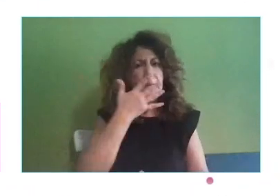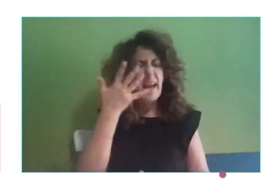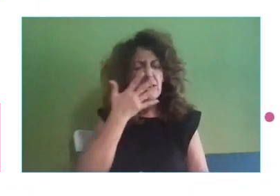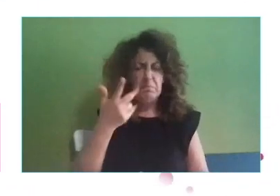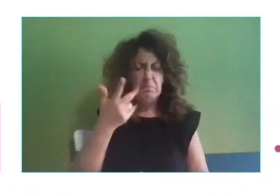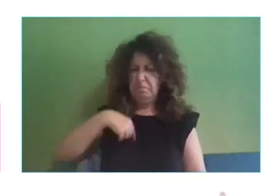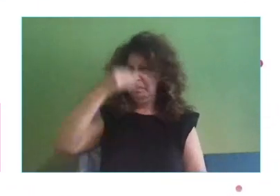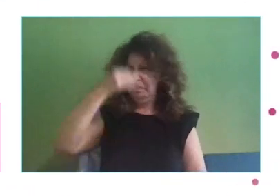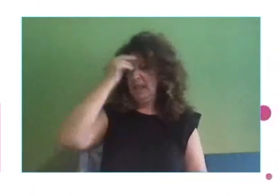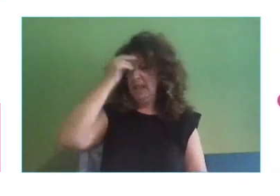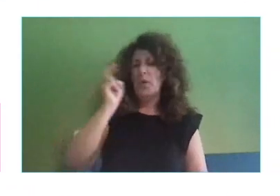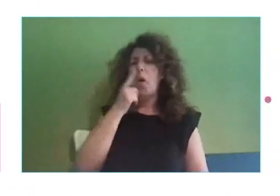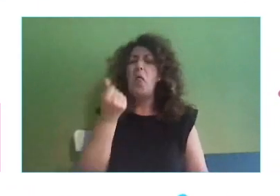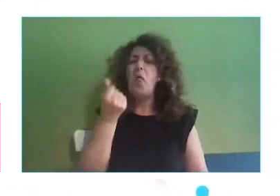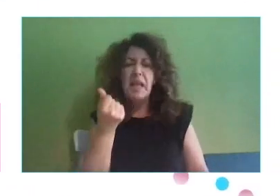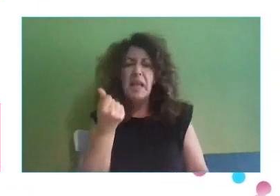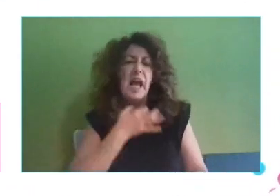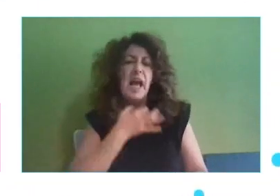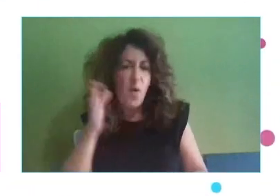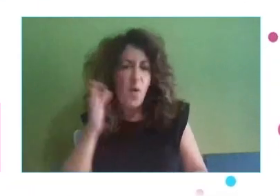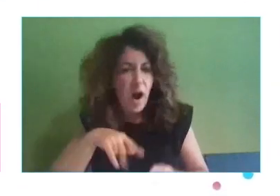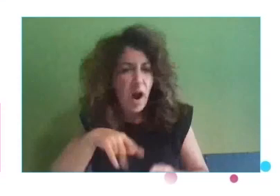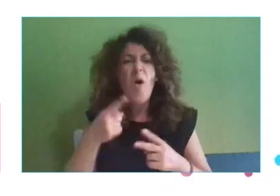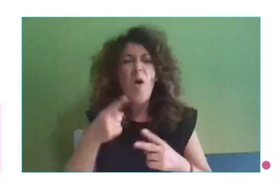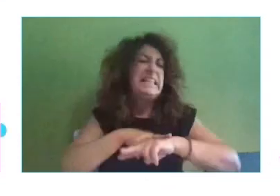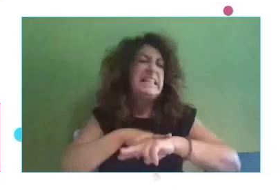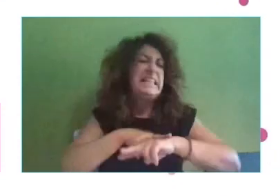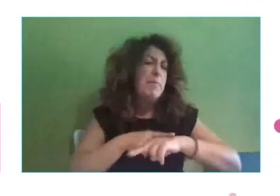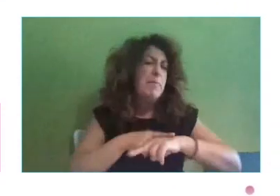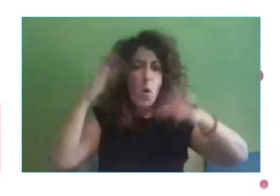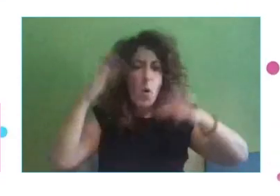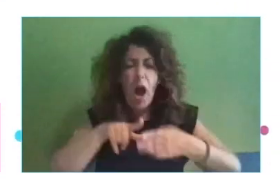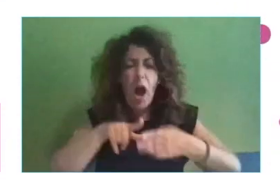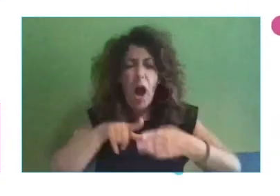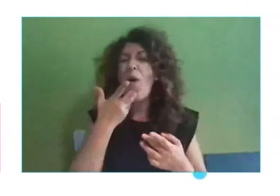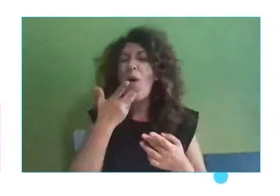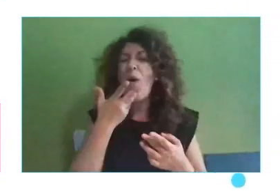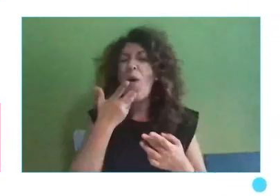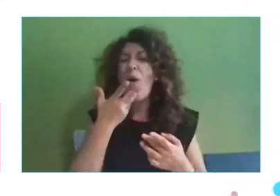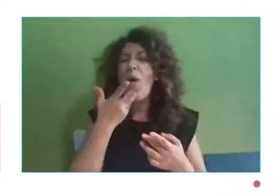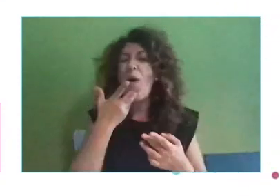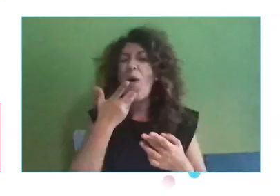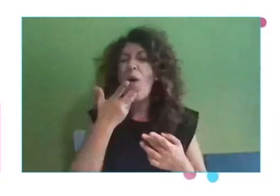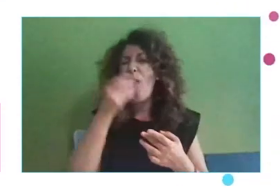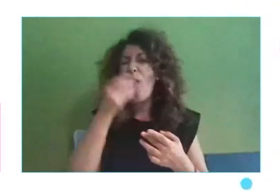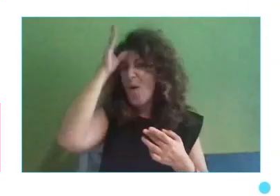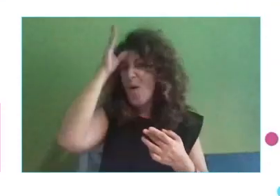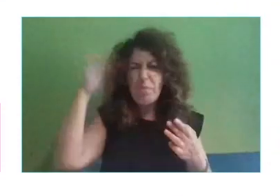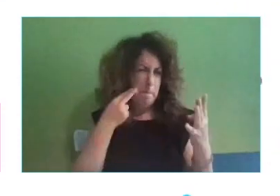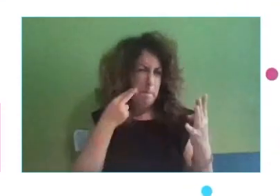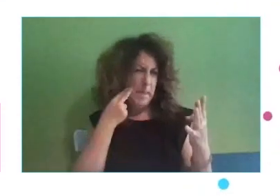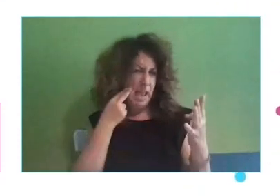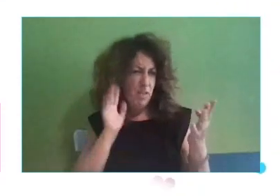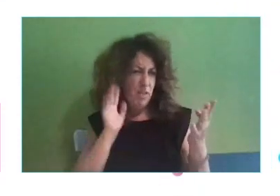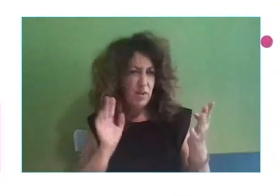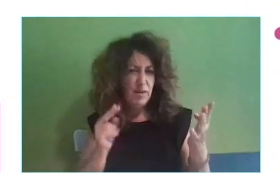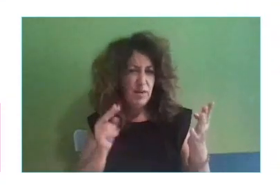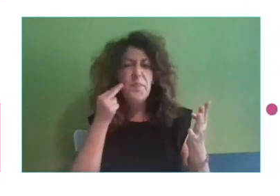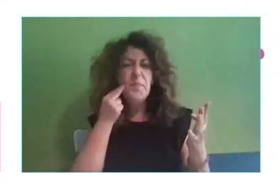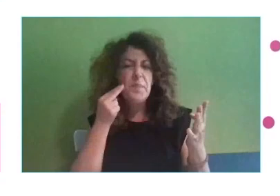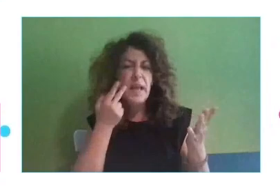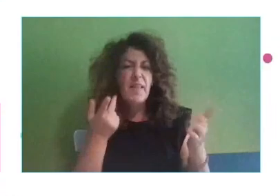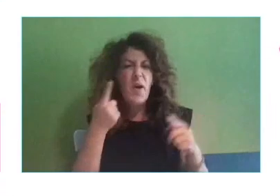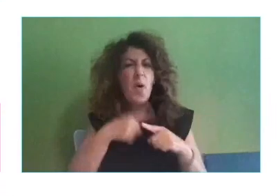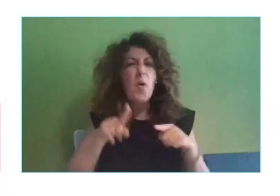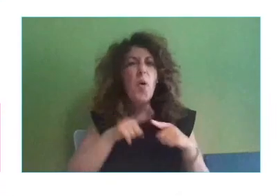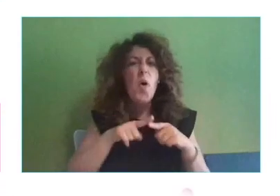recursos, falta de tiempo, falta de conocimiento, pero no en ese miedo psicológico a algo que te va a cambiar